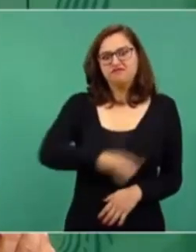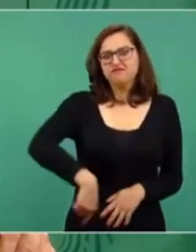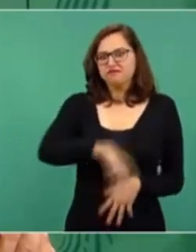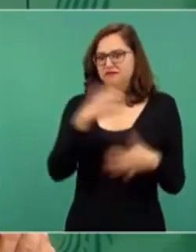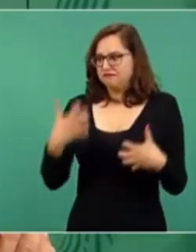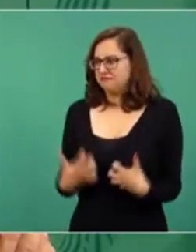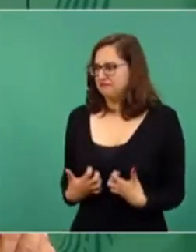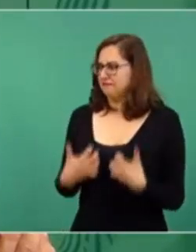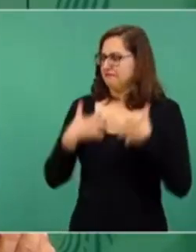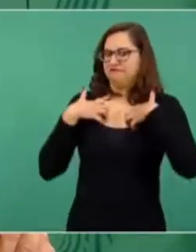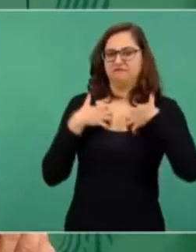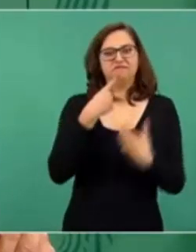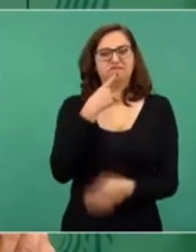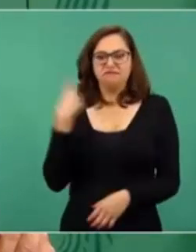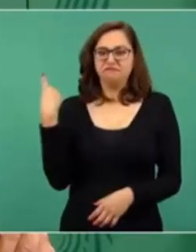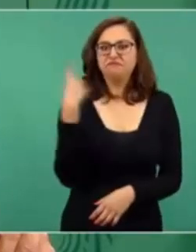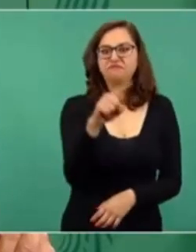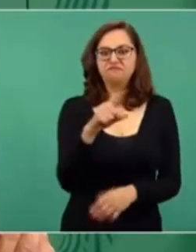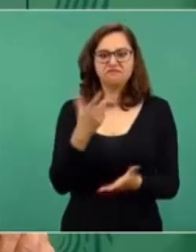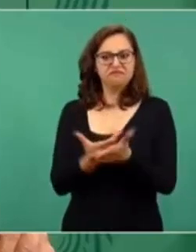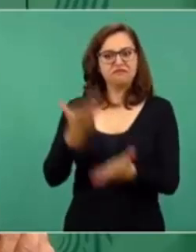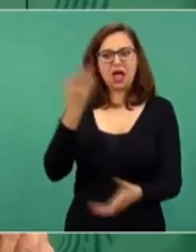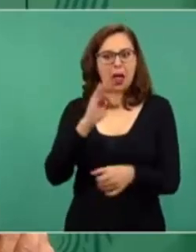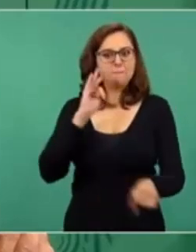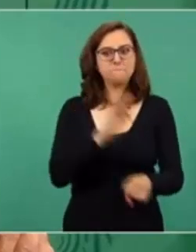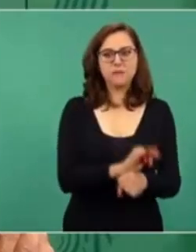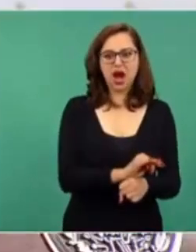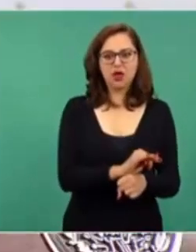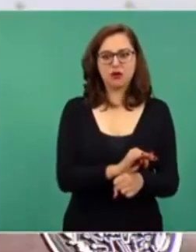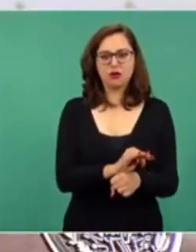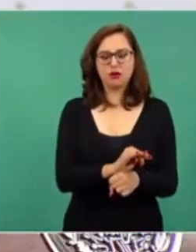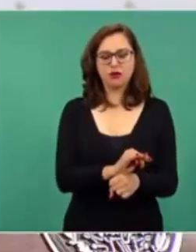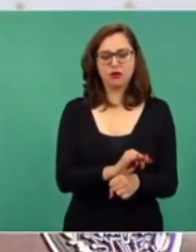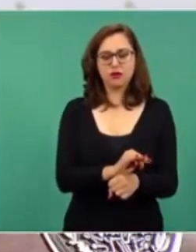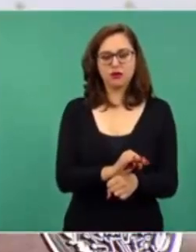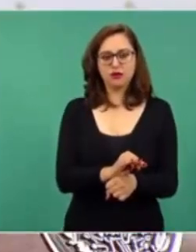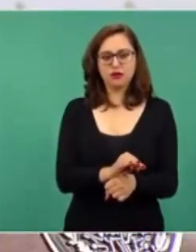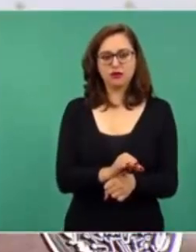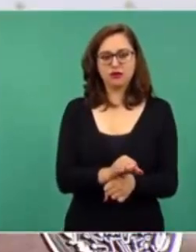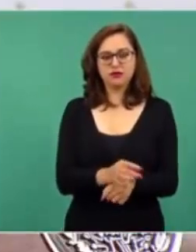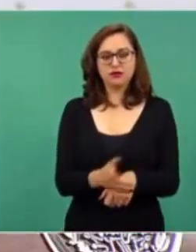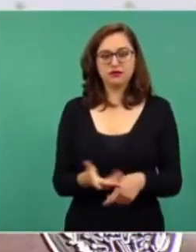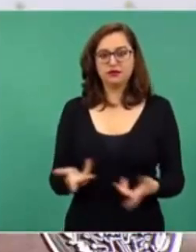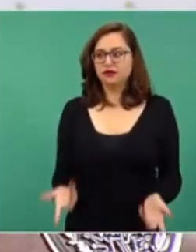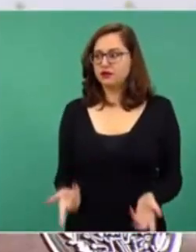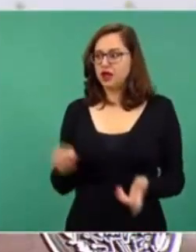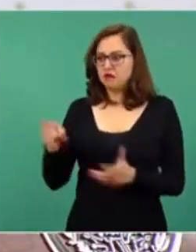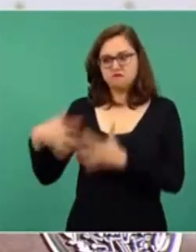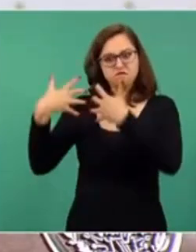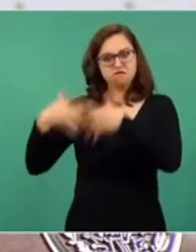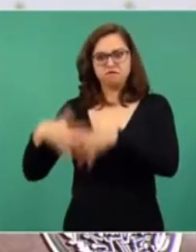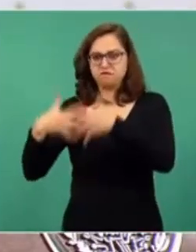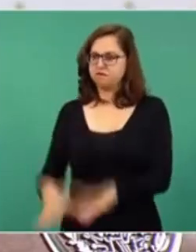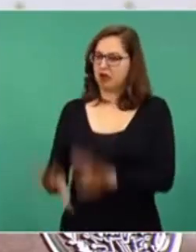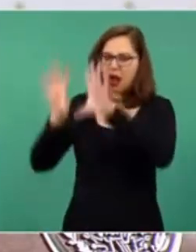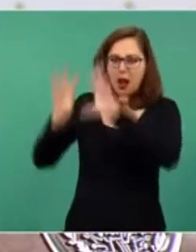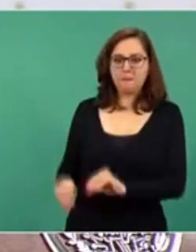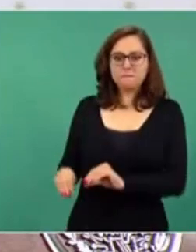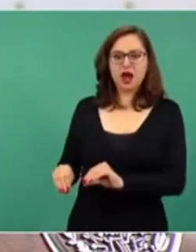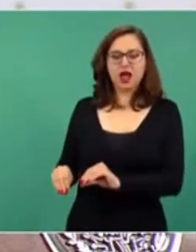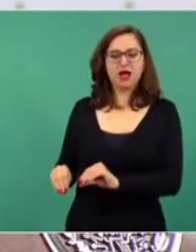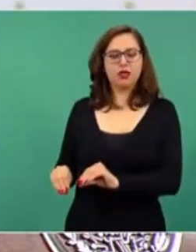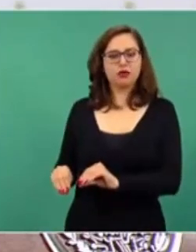y frenaron el